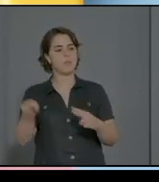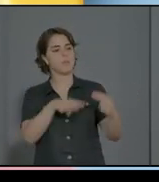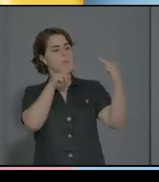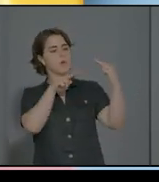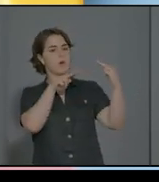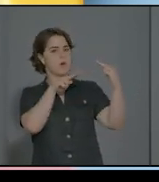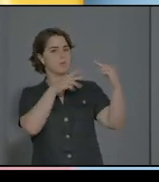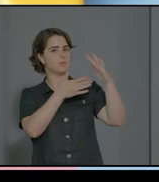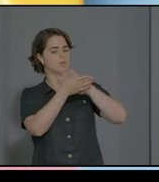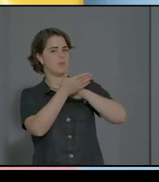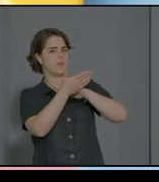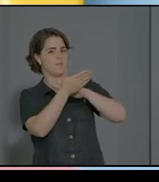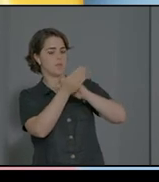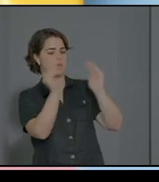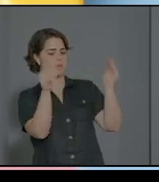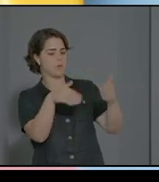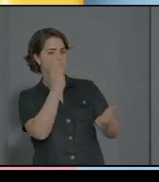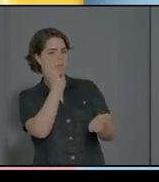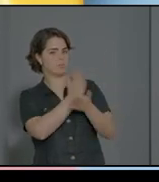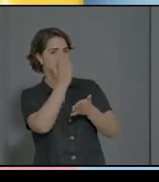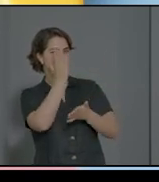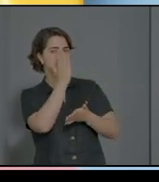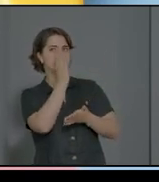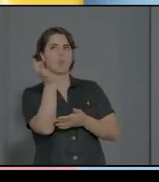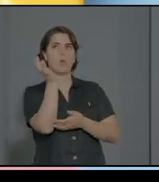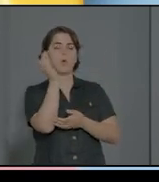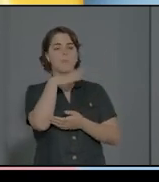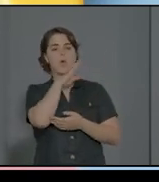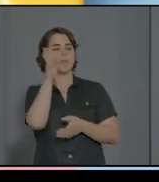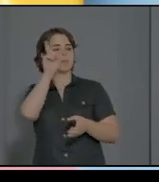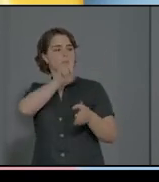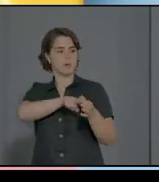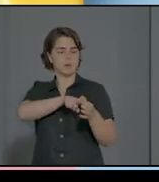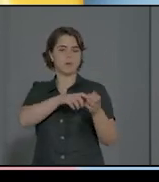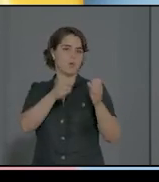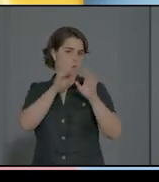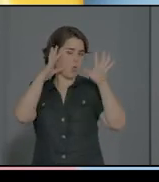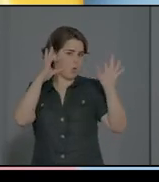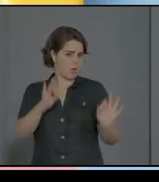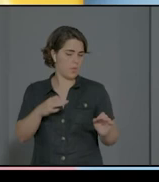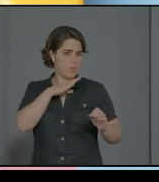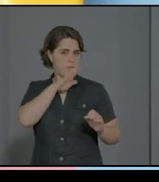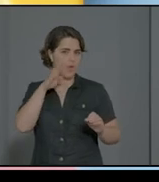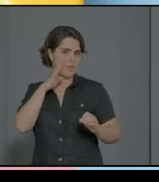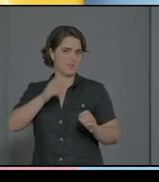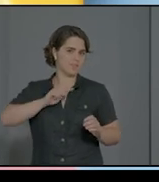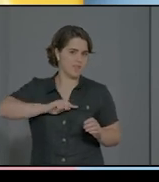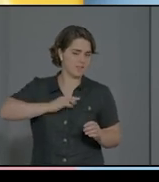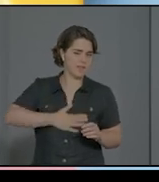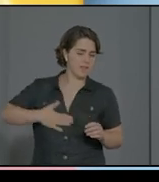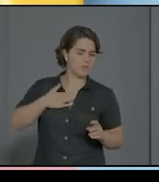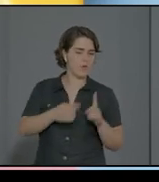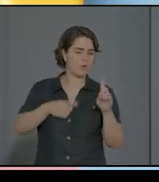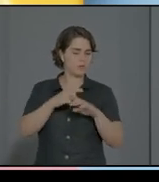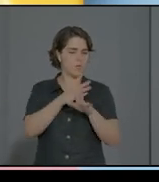involucrar a la madre. Y la madre, evidentemente, está encantada en seguir jugando con el niño. El